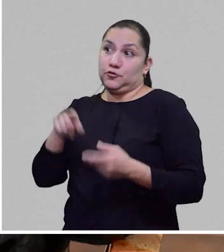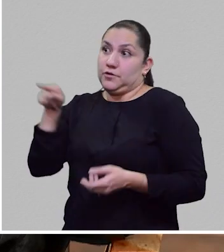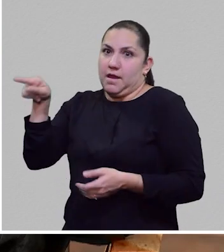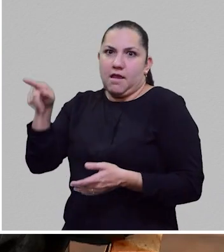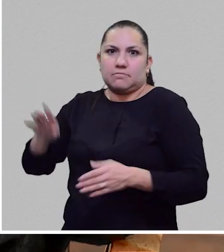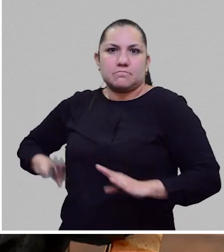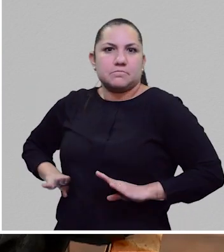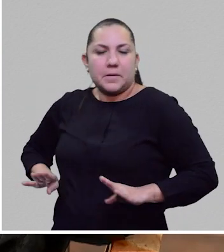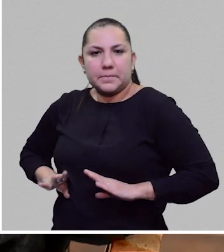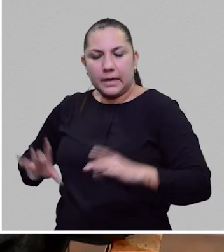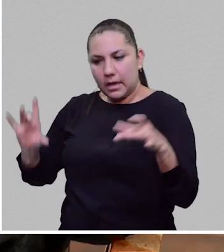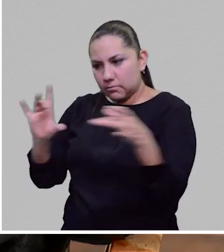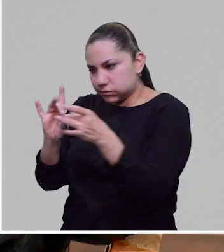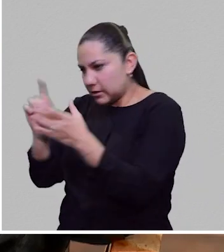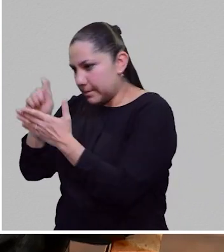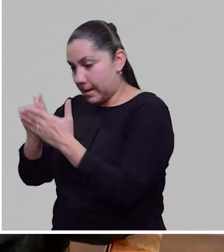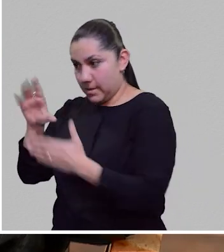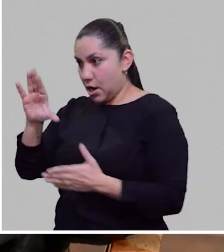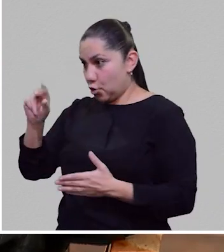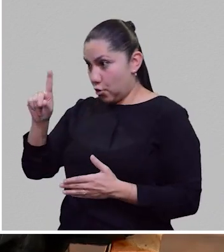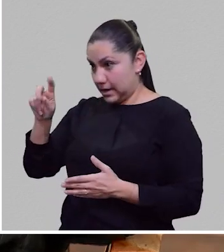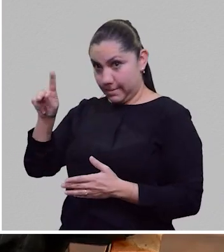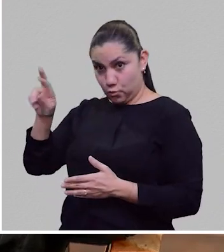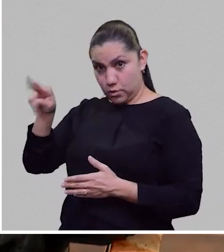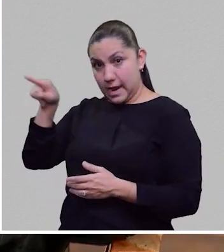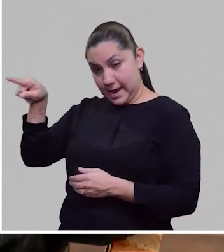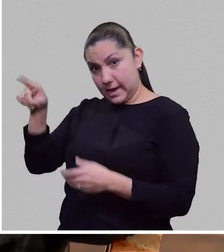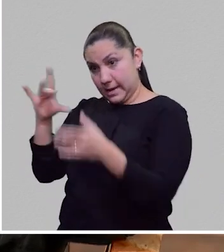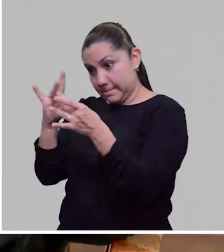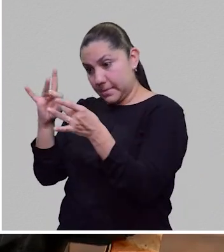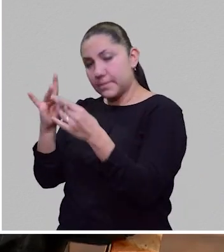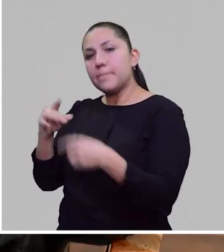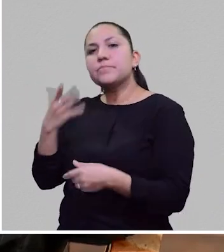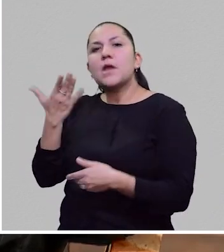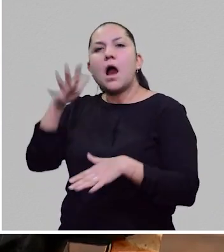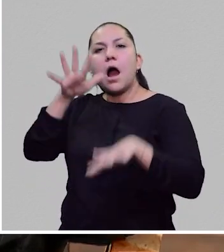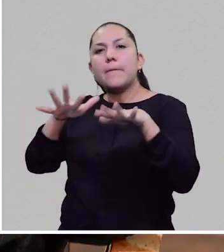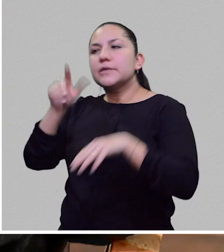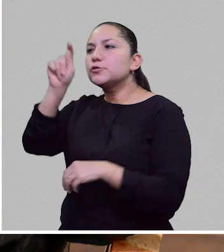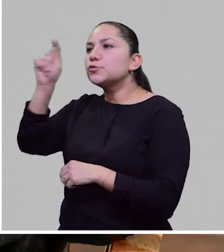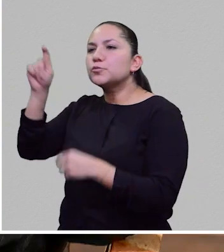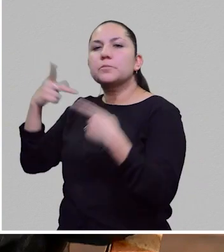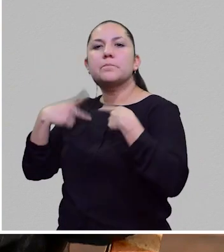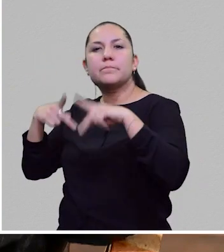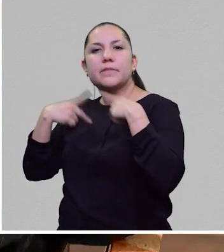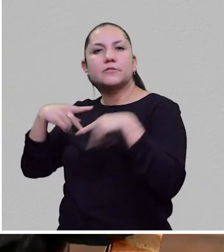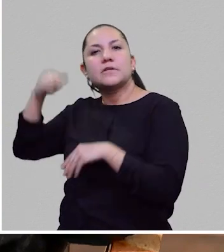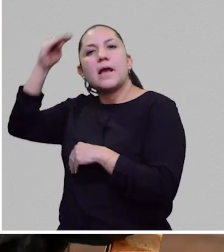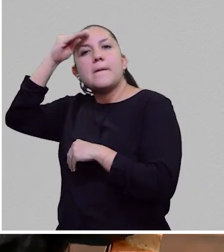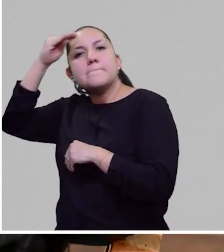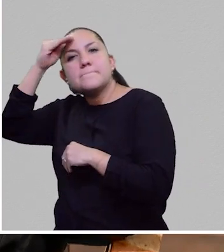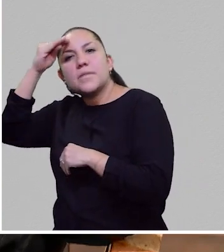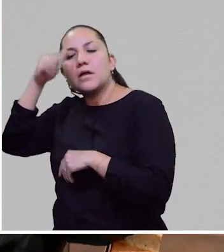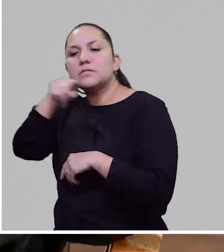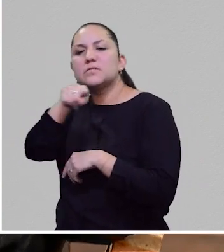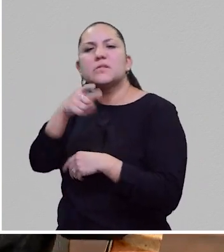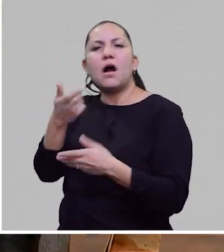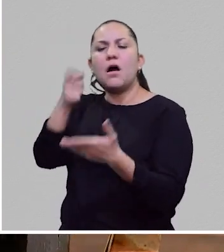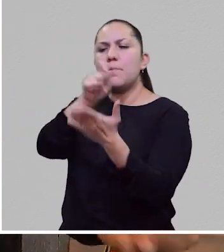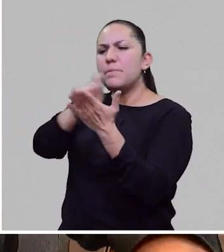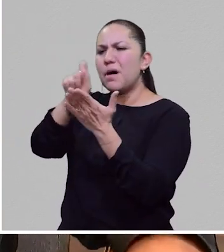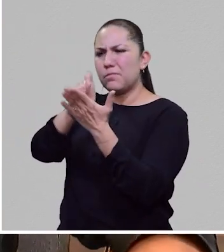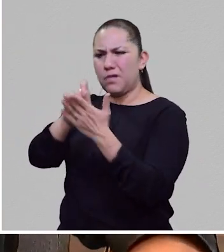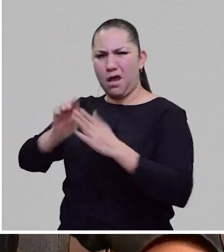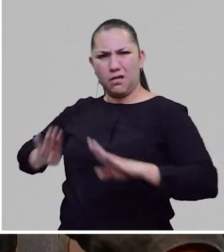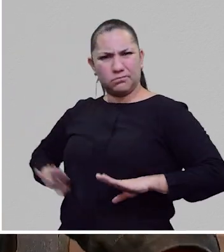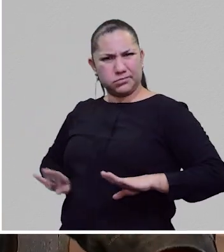En palabras de Kurt Moneywood, dice que es una categoría que algunos críticos confunden con el mingitorio. Entonces,